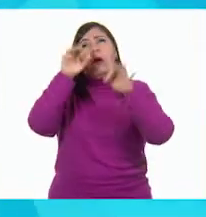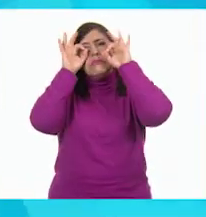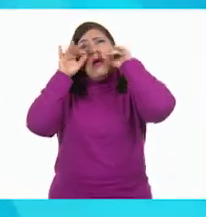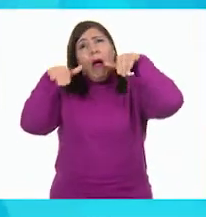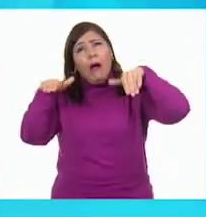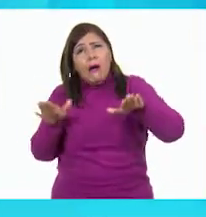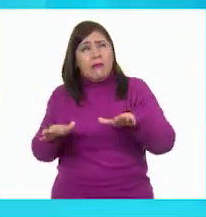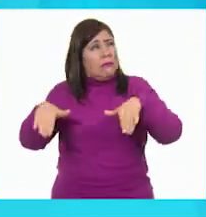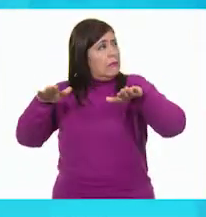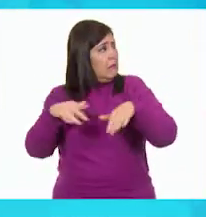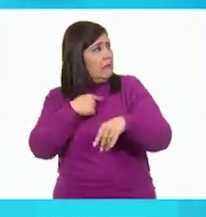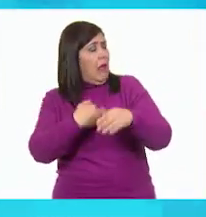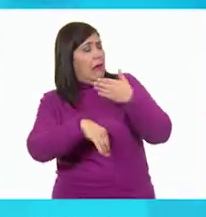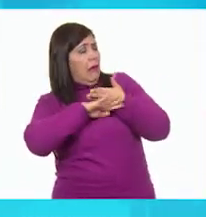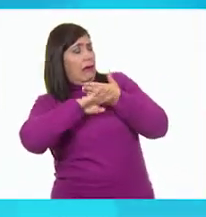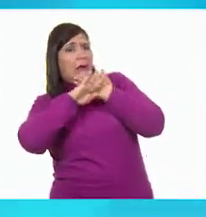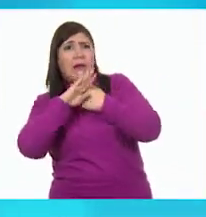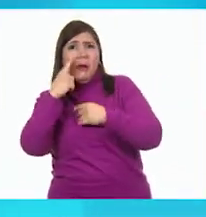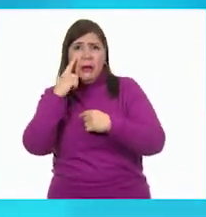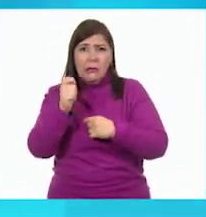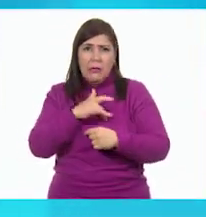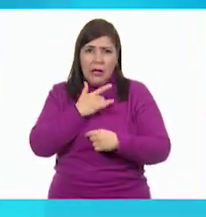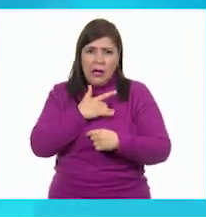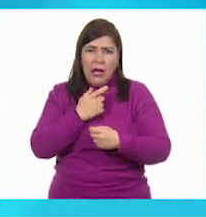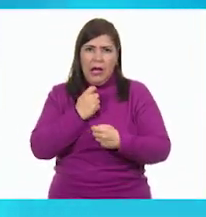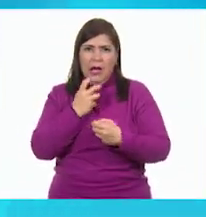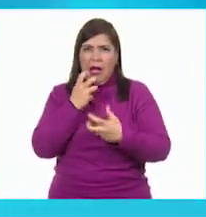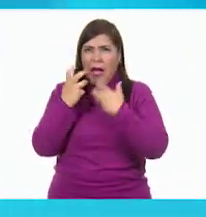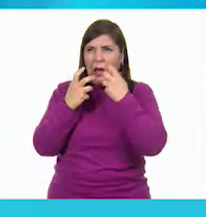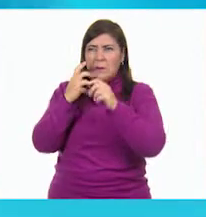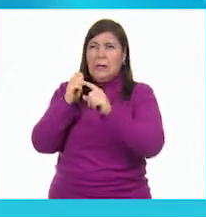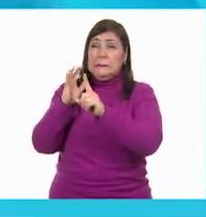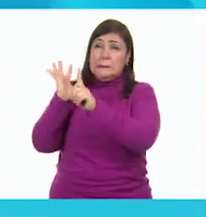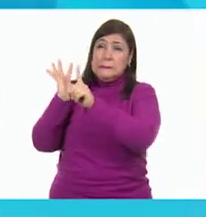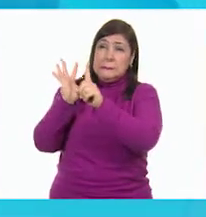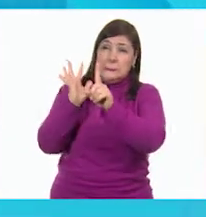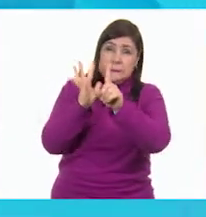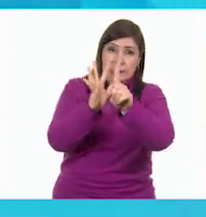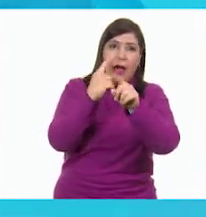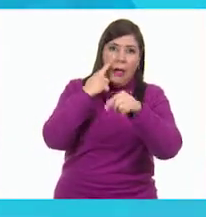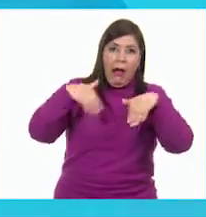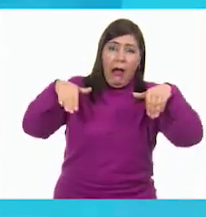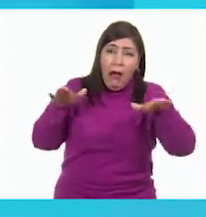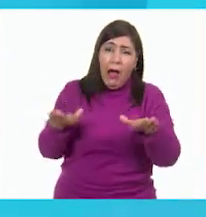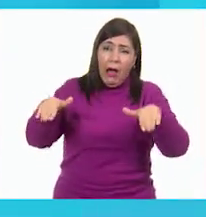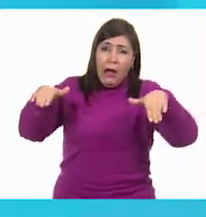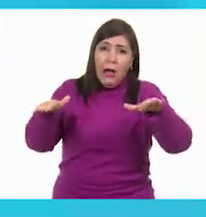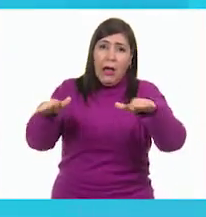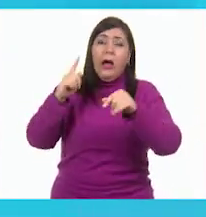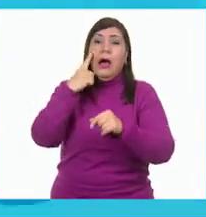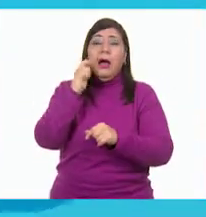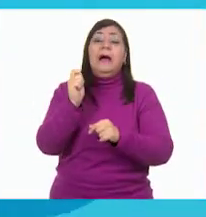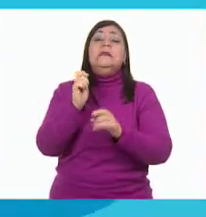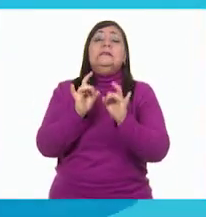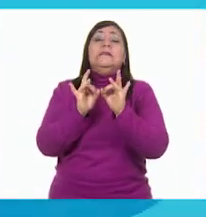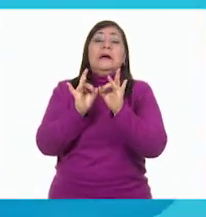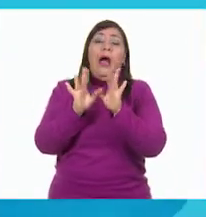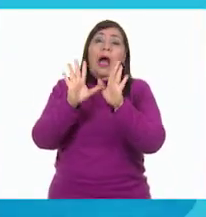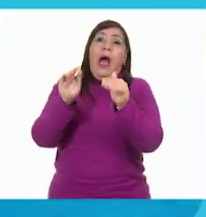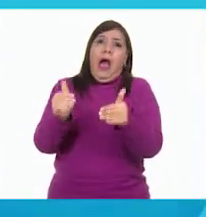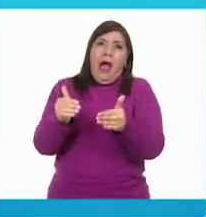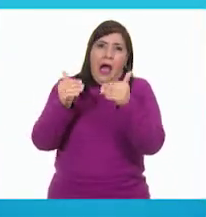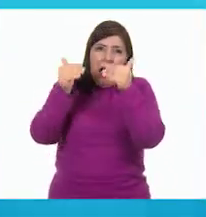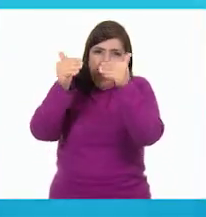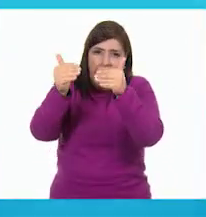voló asustadísimo con un montón de pájaros tras de él. Así anduvo hasta que llegó